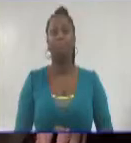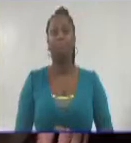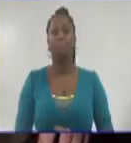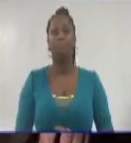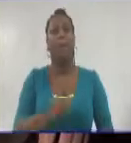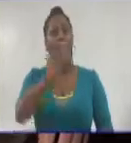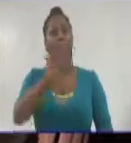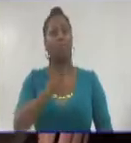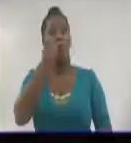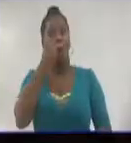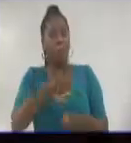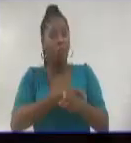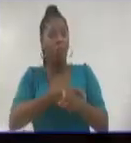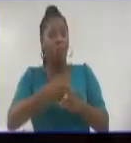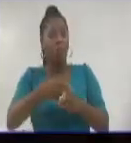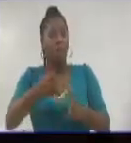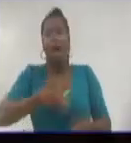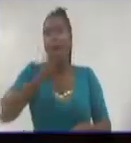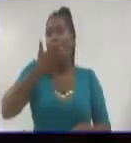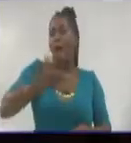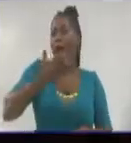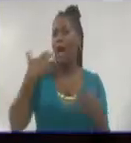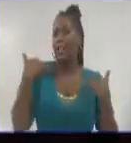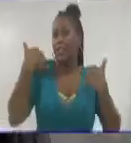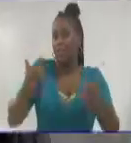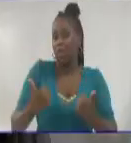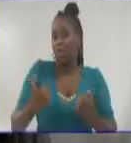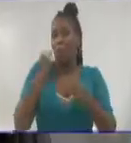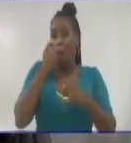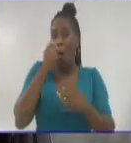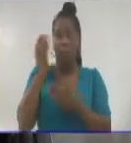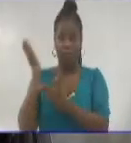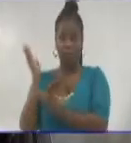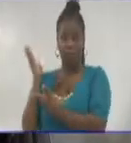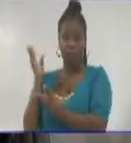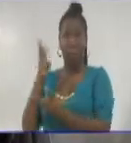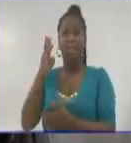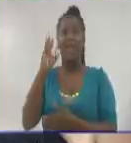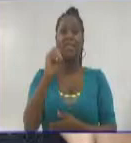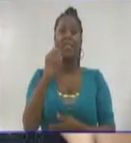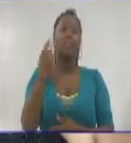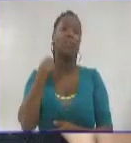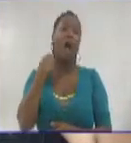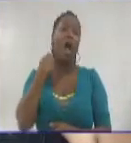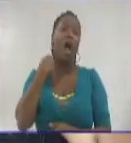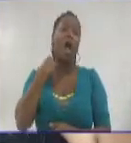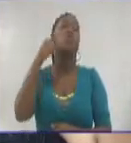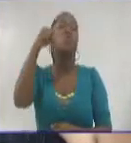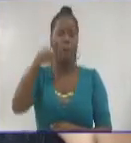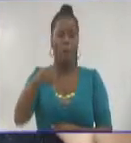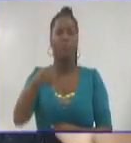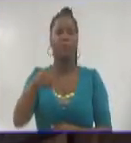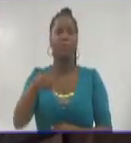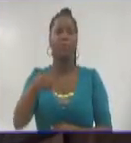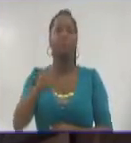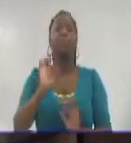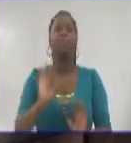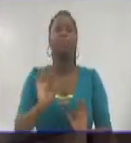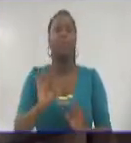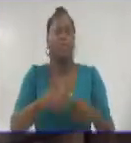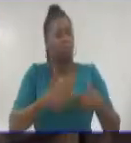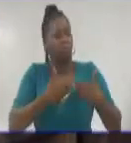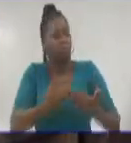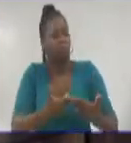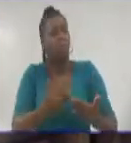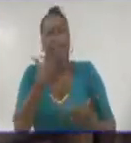Alejandro Harman, su principal artífice y director durante 39 años, reconoce la valía de esos hombres y mujeres que ponen corazón